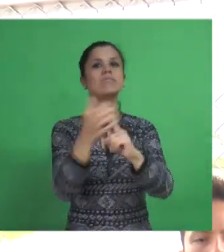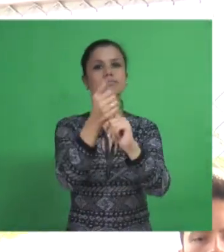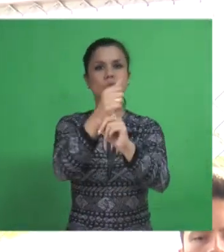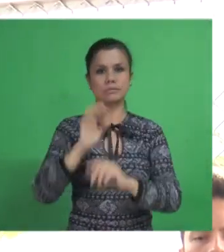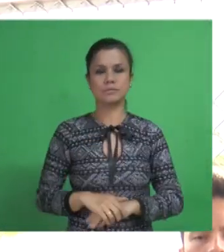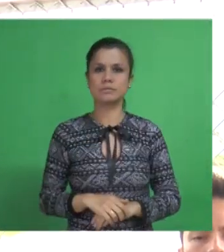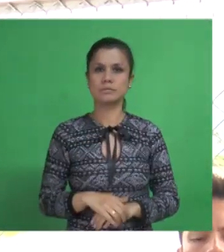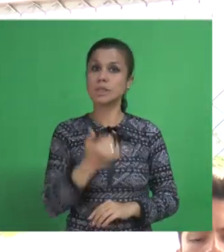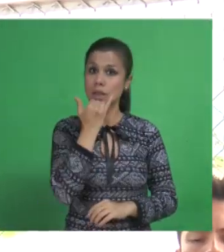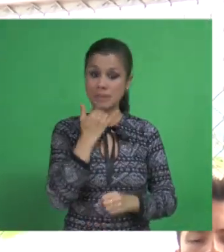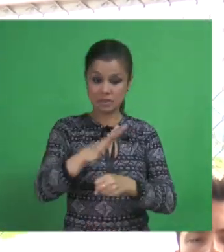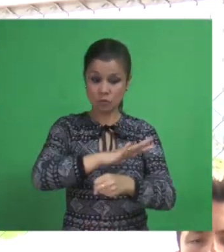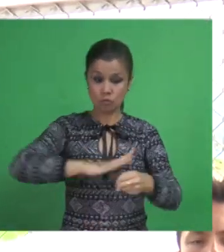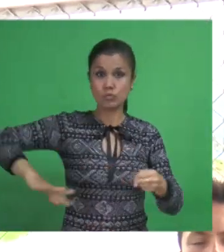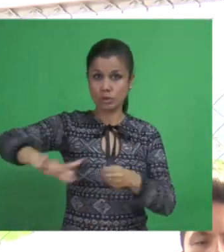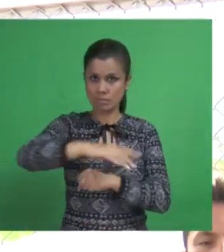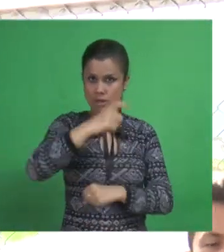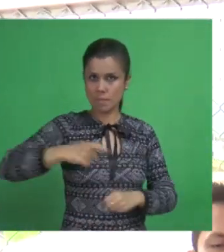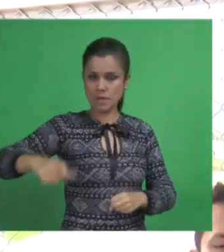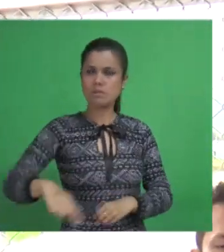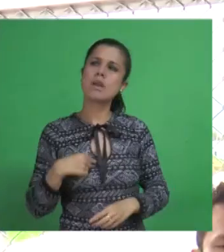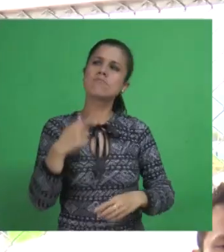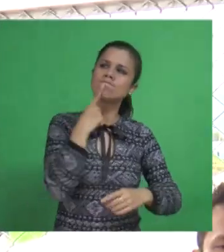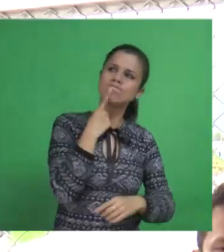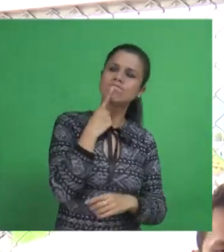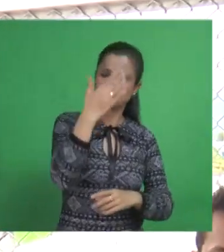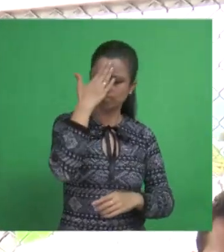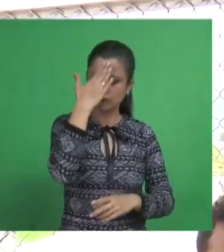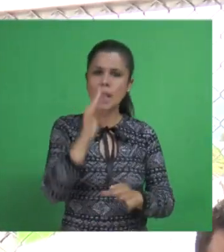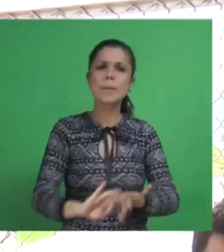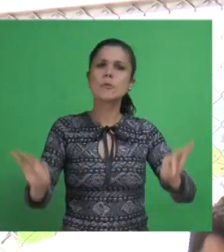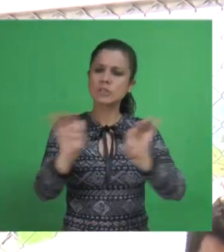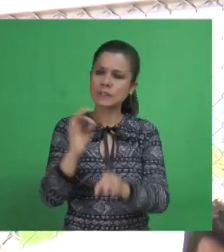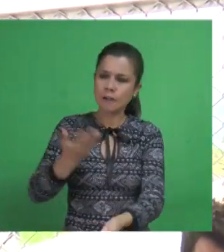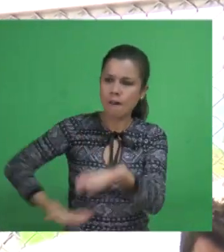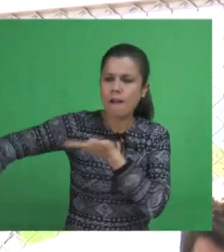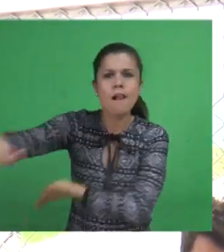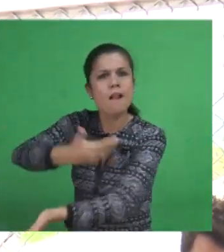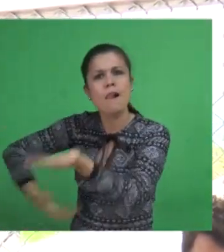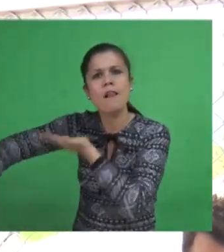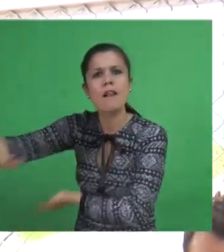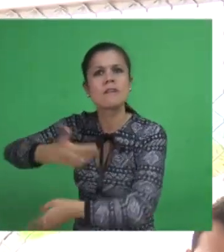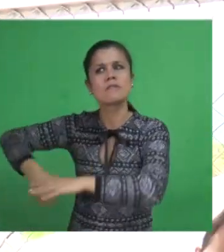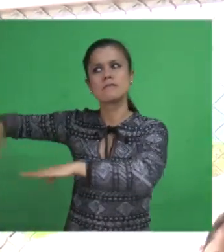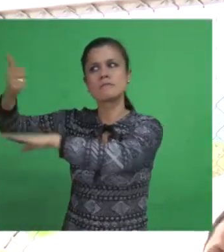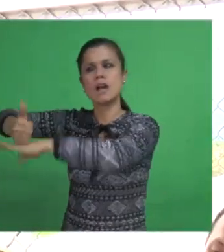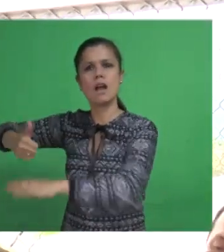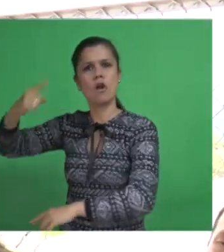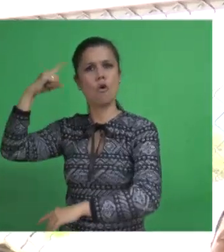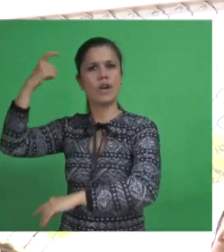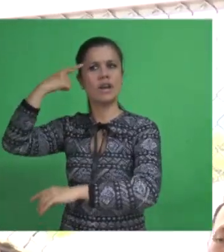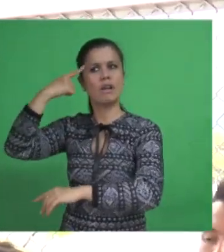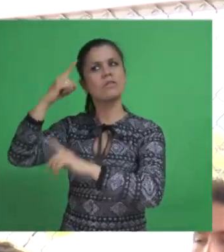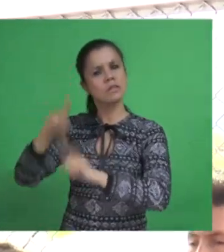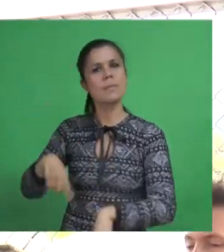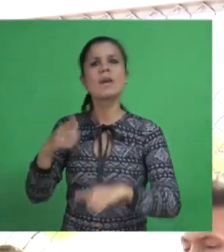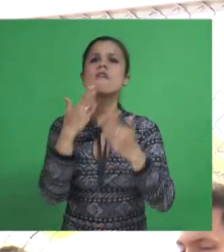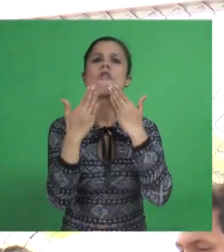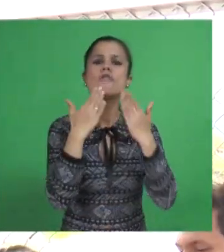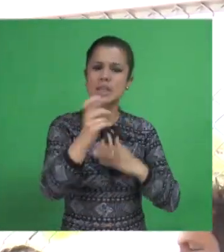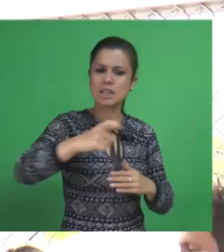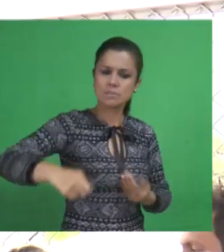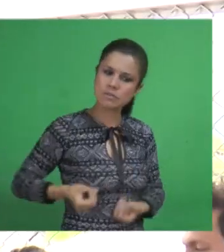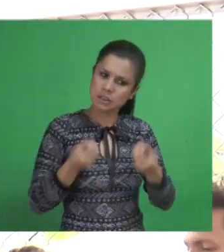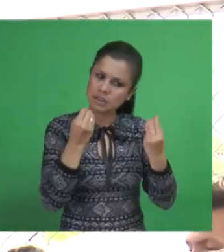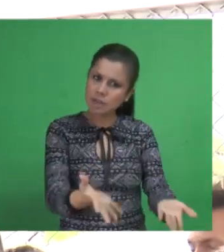esperan los cundinamarqueses, un diálogo fluido, un diálogo cercano y generándole confianza a la gente, que sepan que las